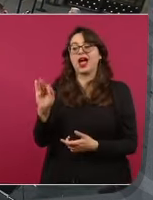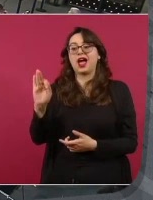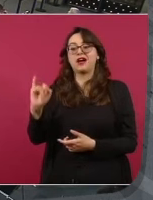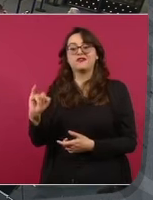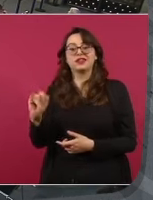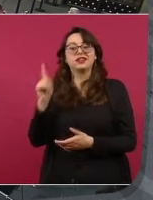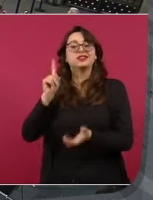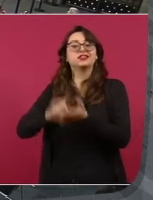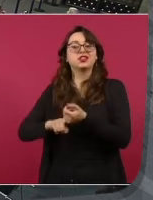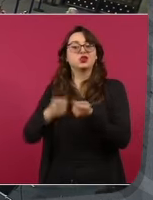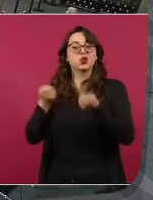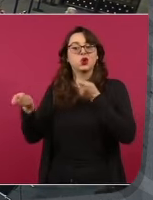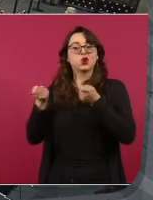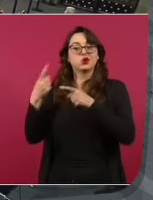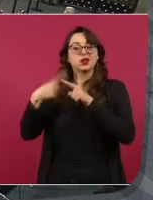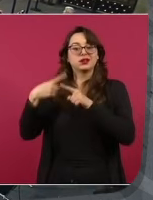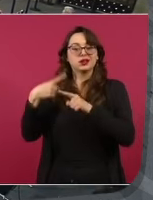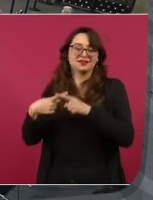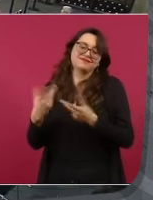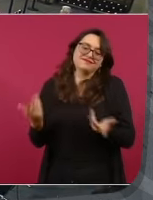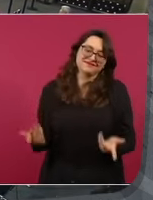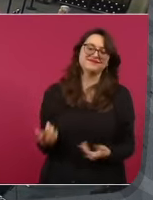me escoltan